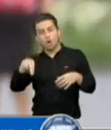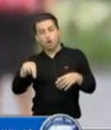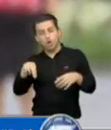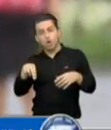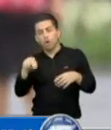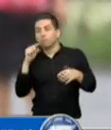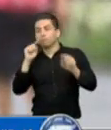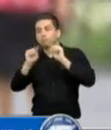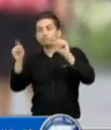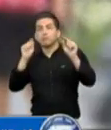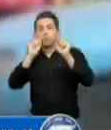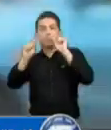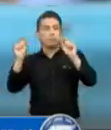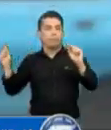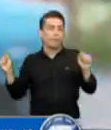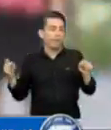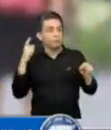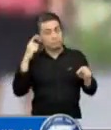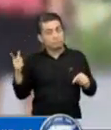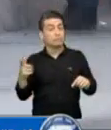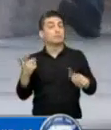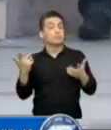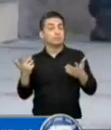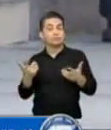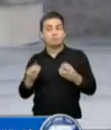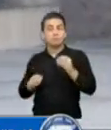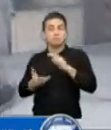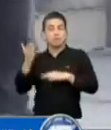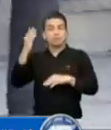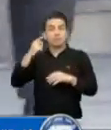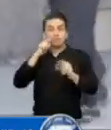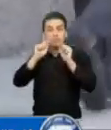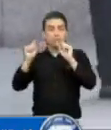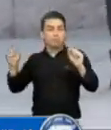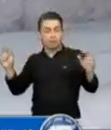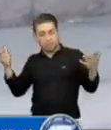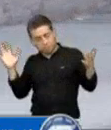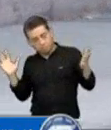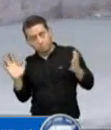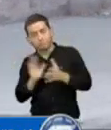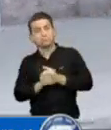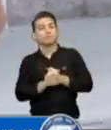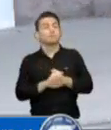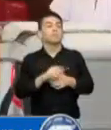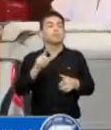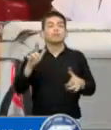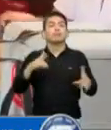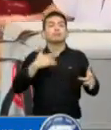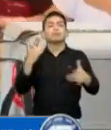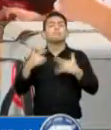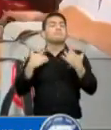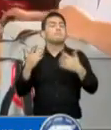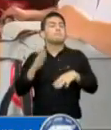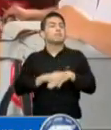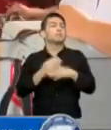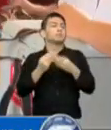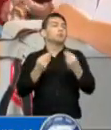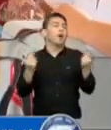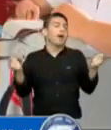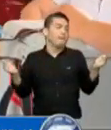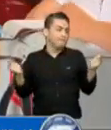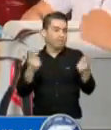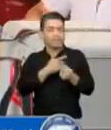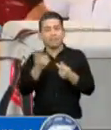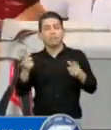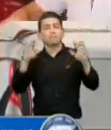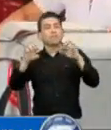que las autoridades contemplan un fuerte incremento de casos. No obstante, señalaron que los síntomas son más leves, especialmente para las personas